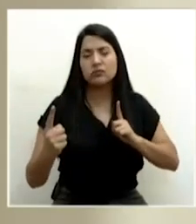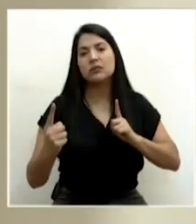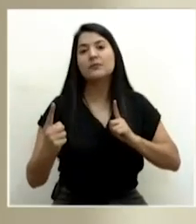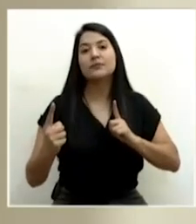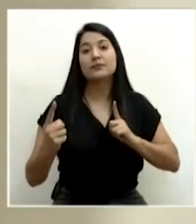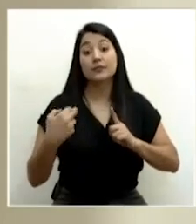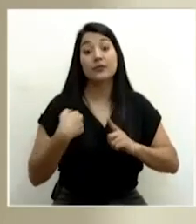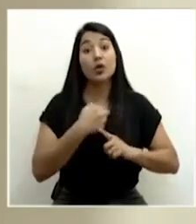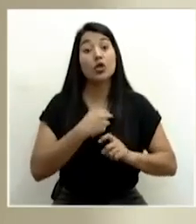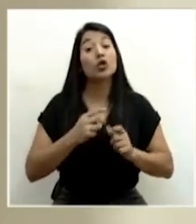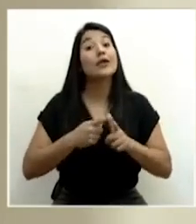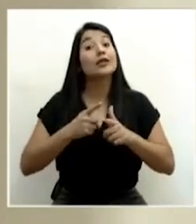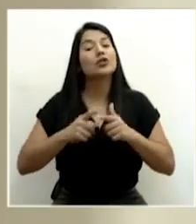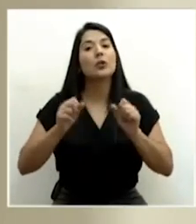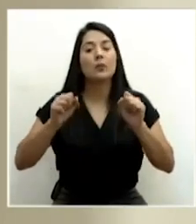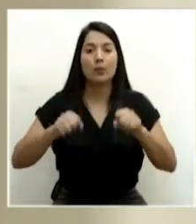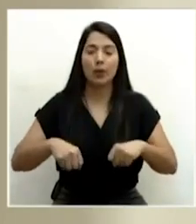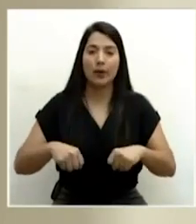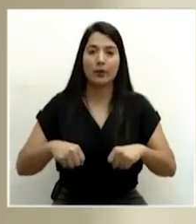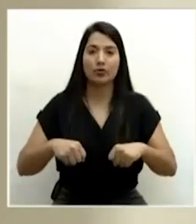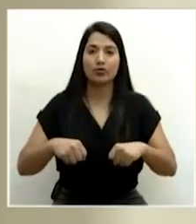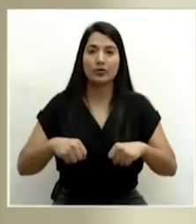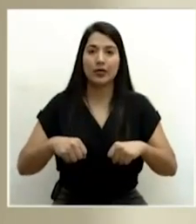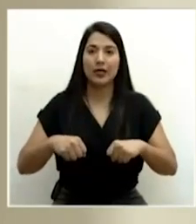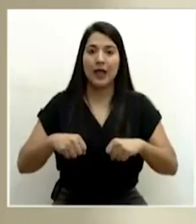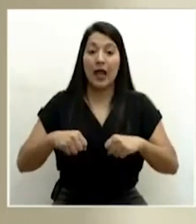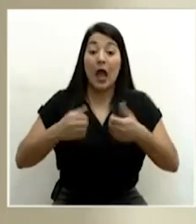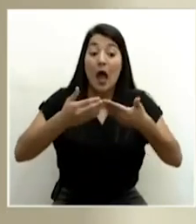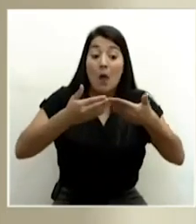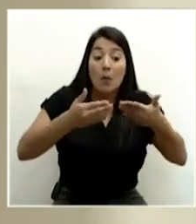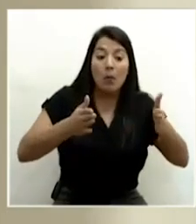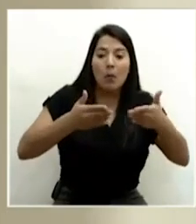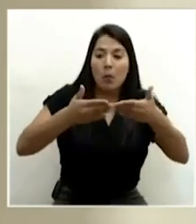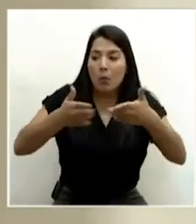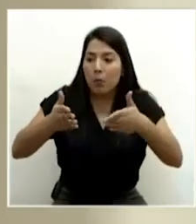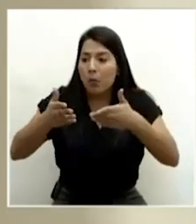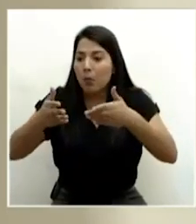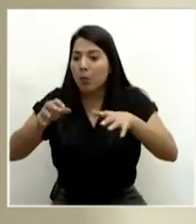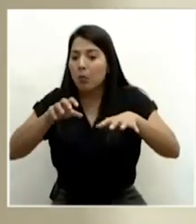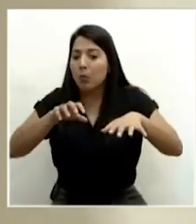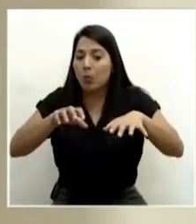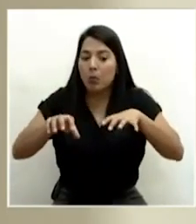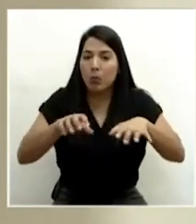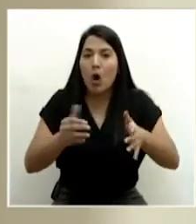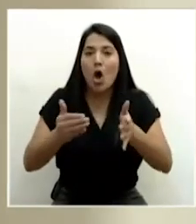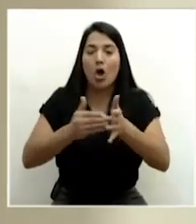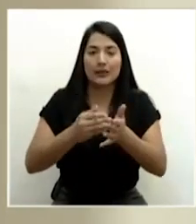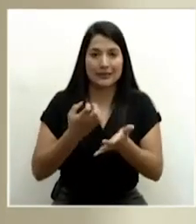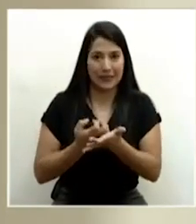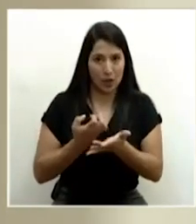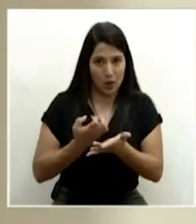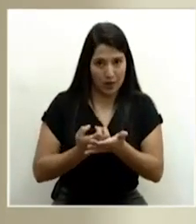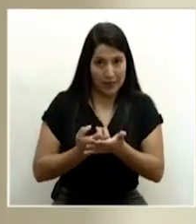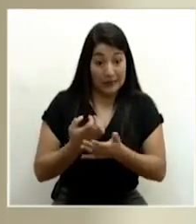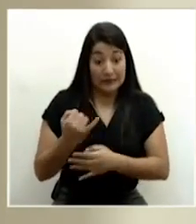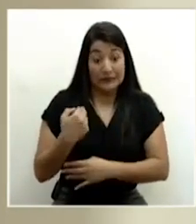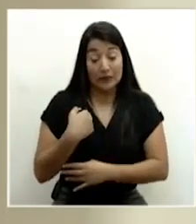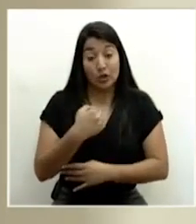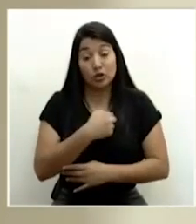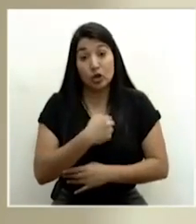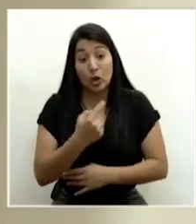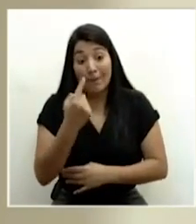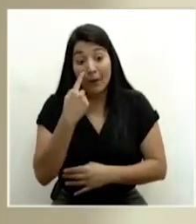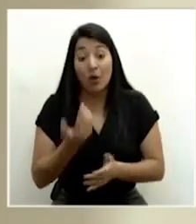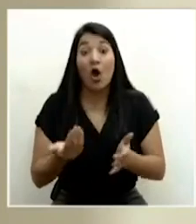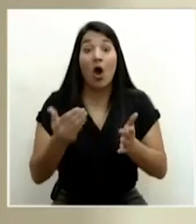vamos a poder ir reabriendo la economía. En el momento que veamos casos que se